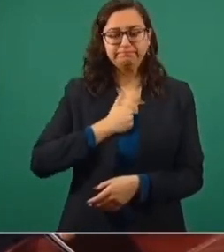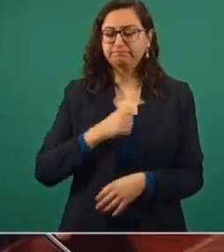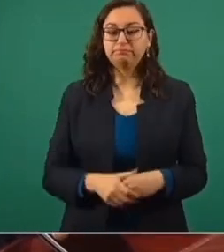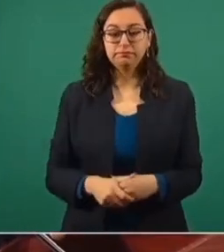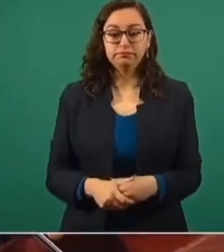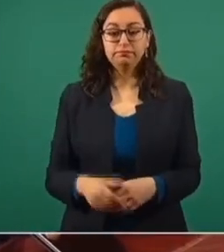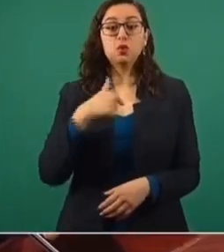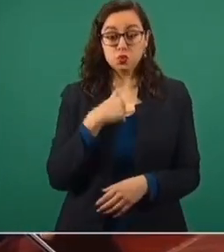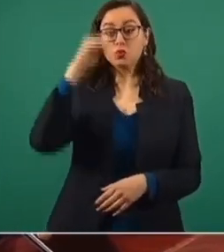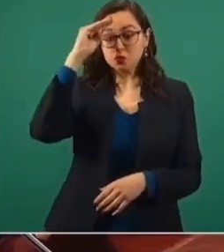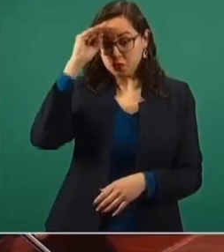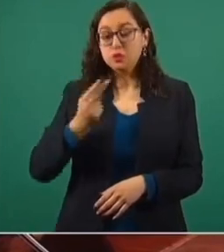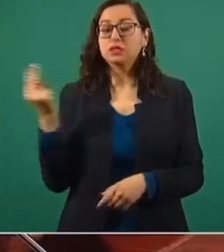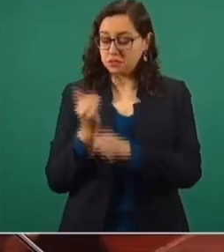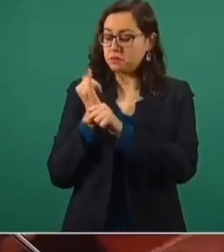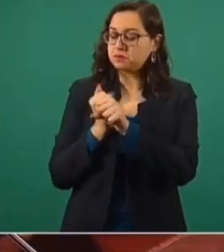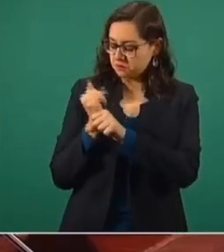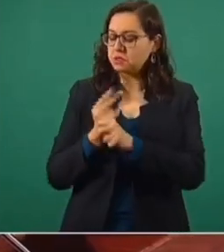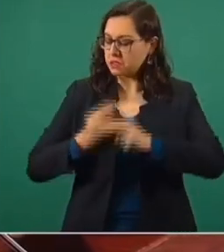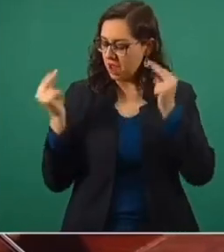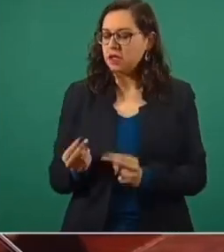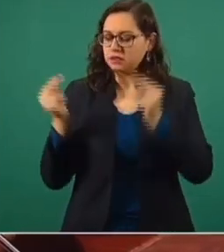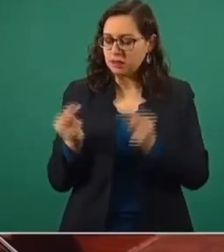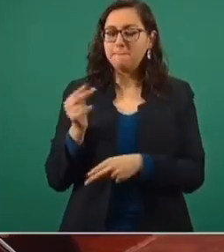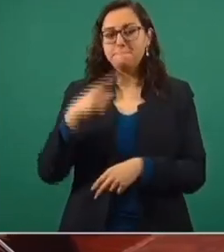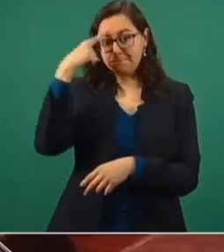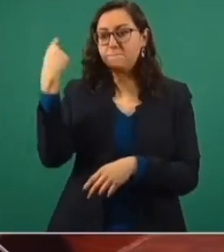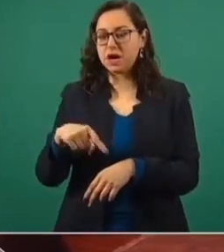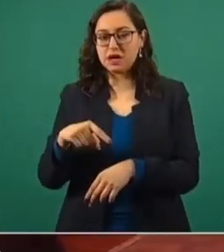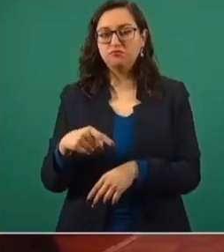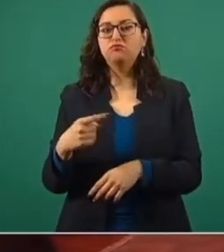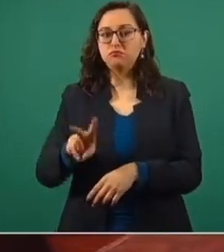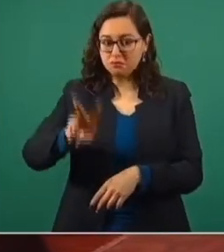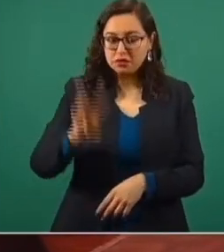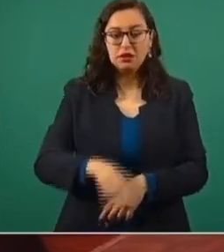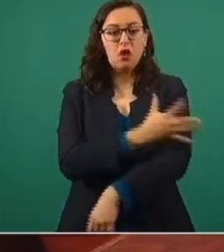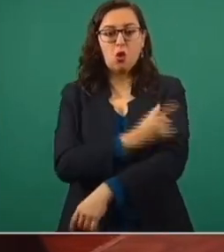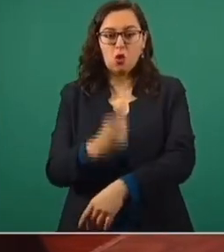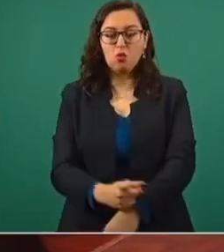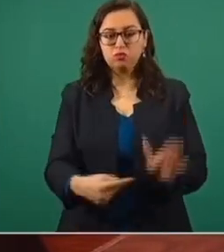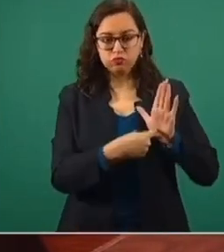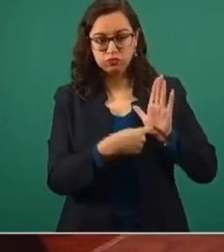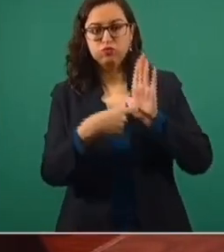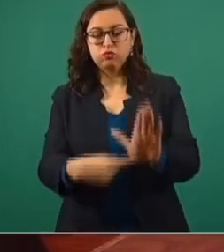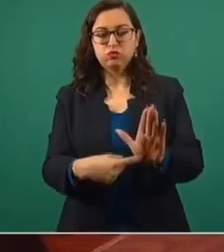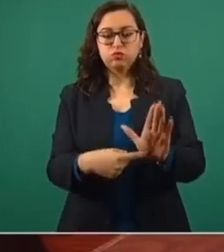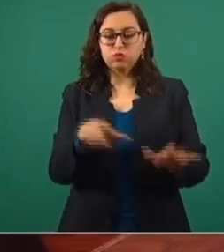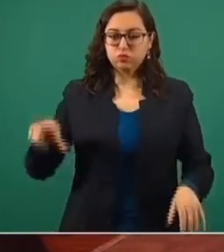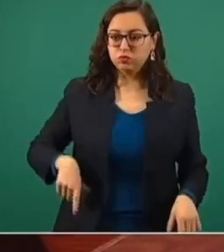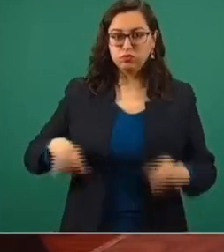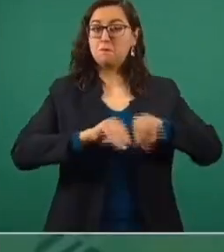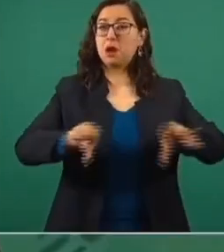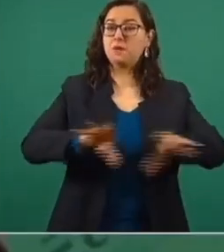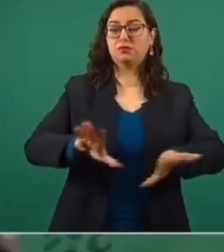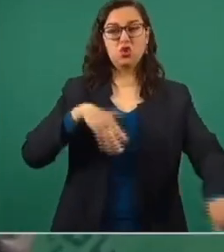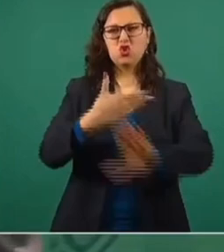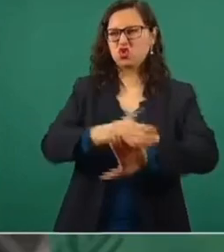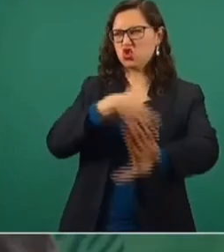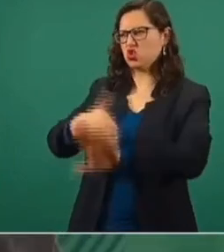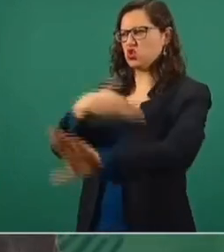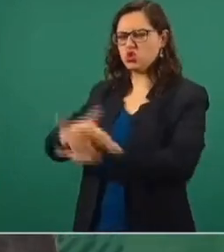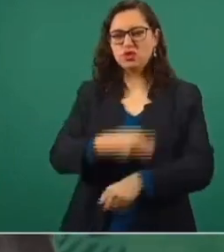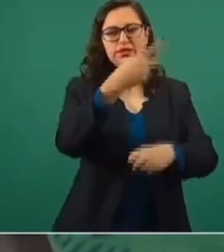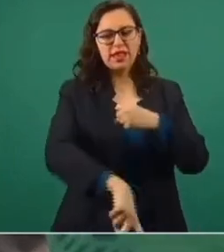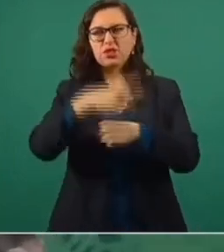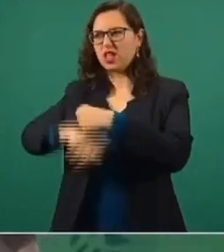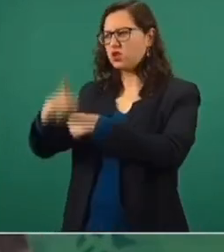Considero que tal solución es necesaria para servir a la causa de la transparencia y preservar el prestigio de las instituciones. No se trata de ir